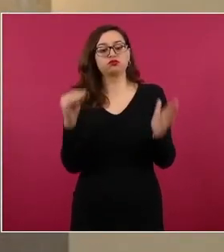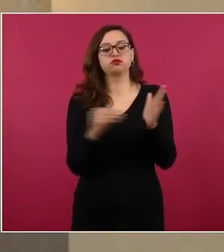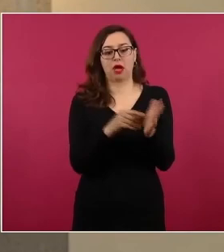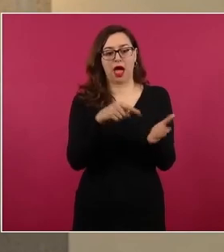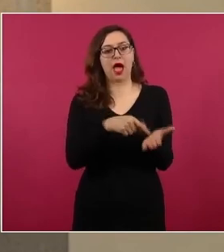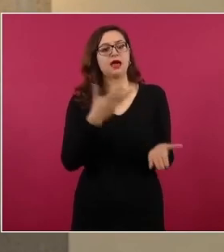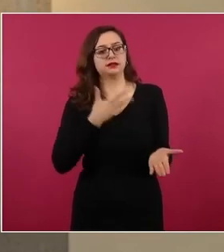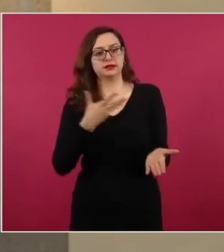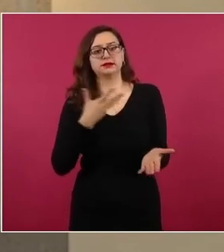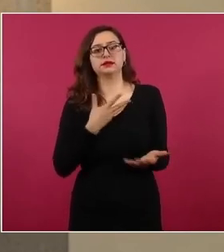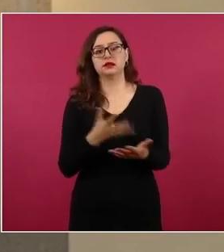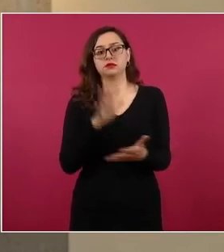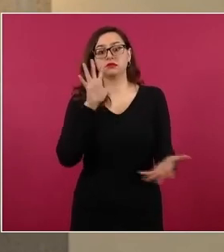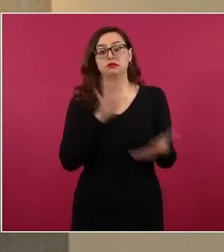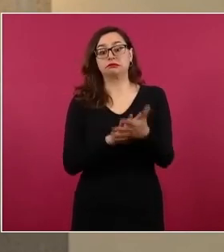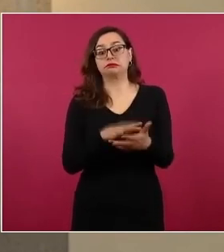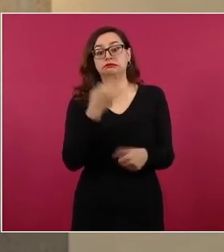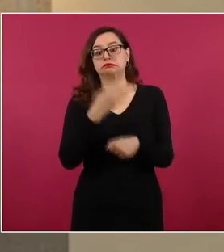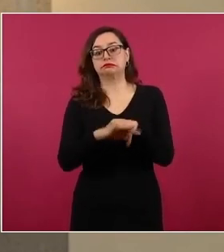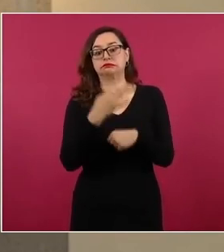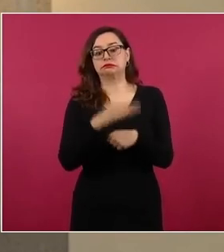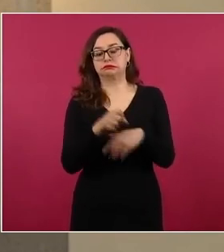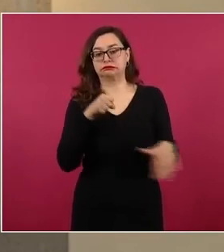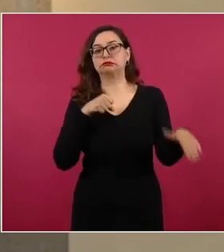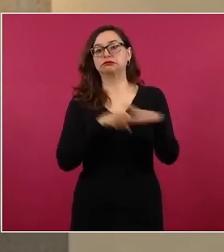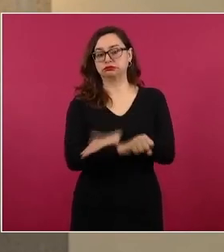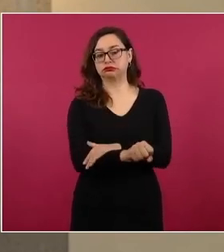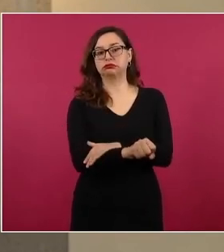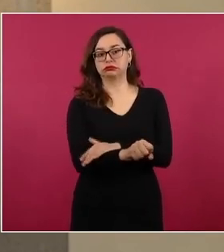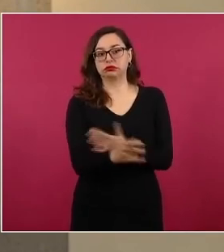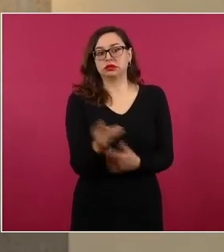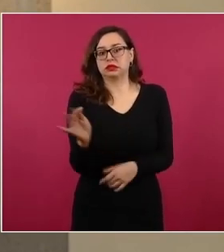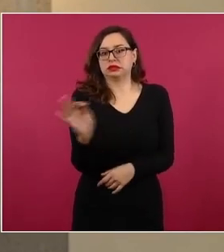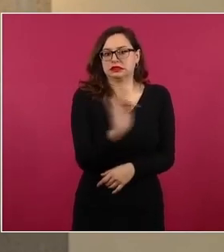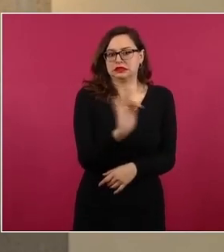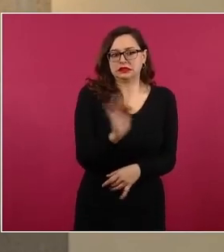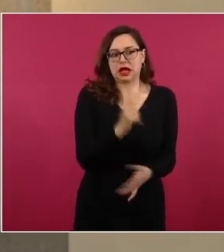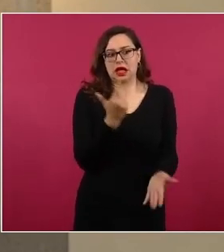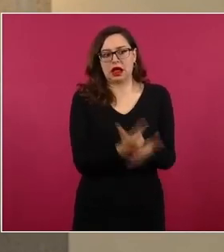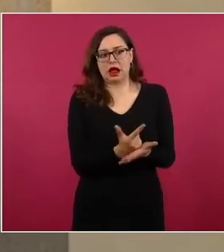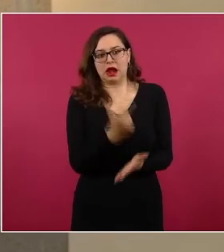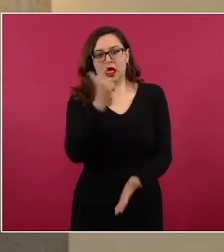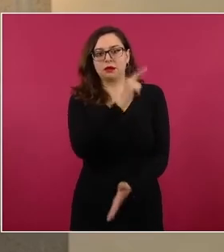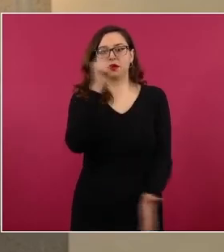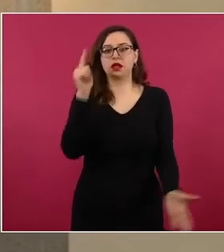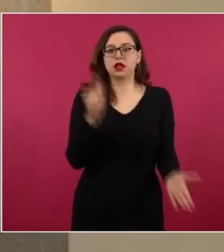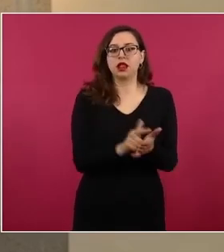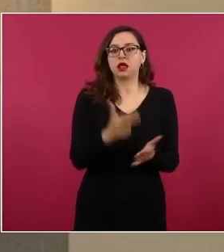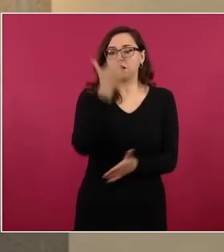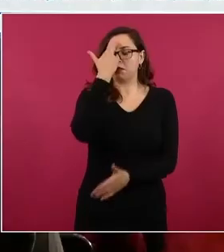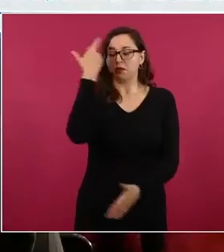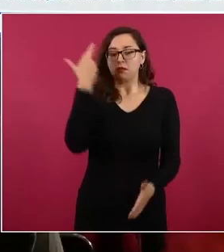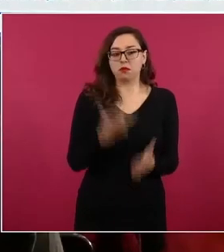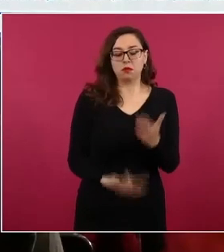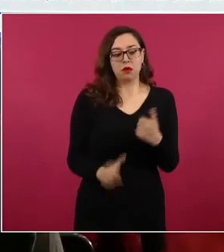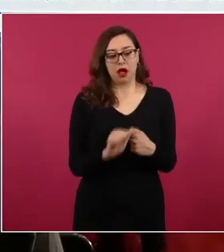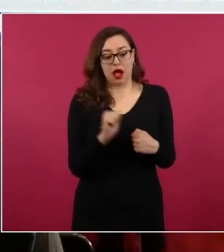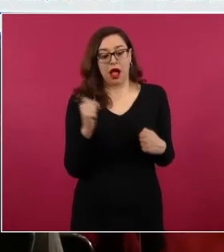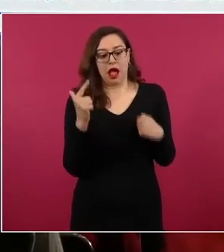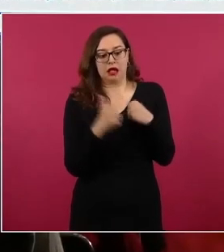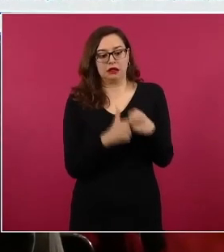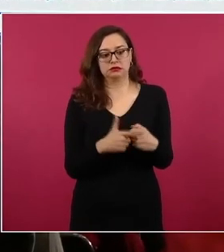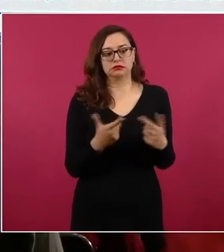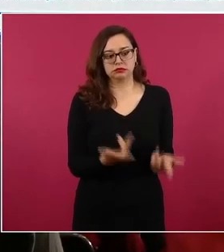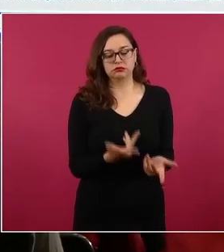prisión preventiva por los delitos que merecieran pena privativa de la libertad con pena de mayor a los